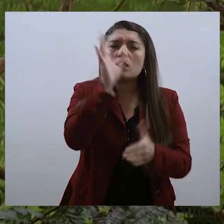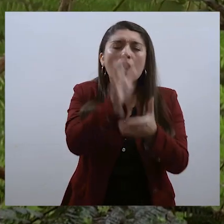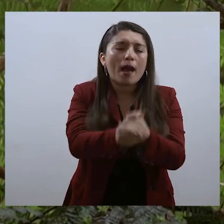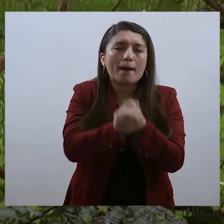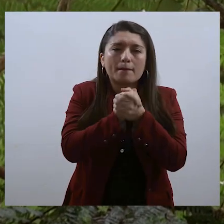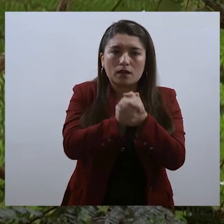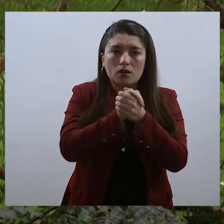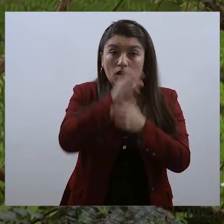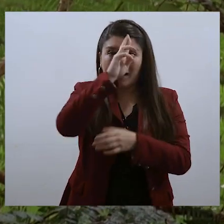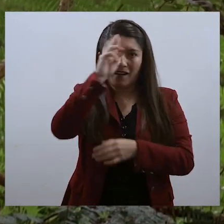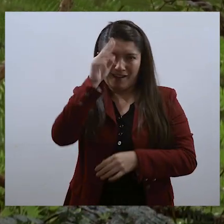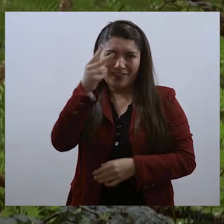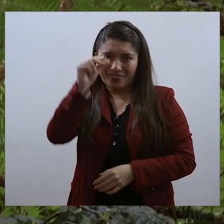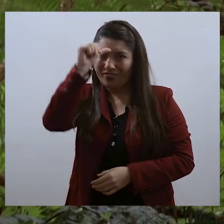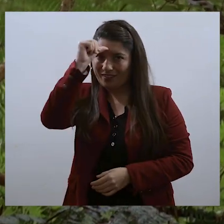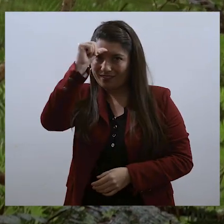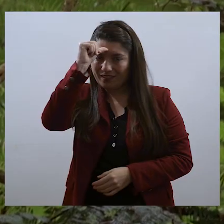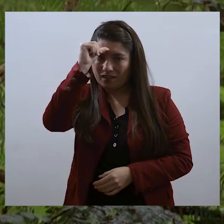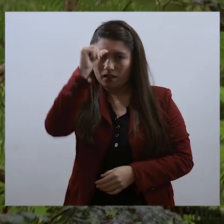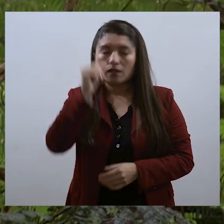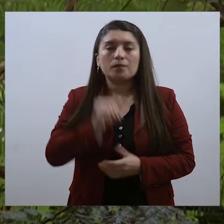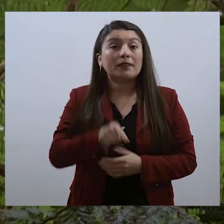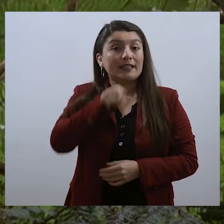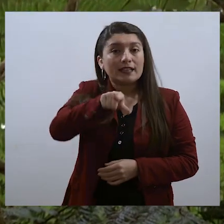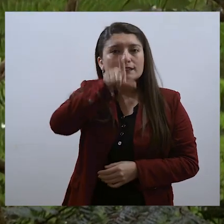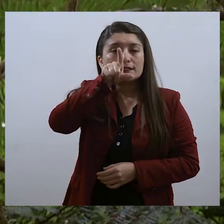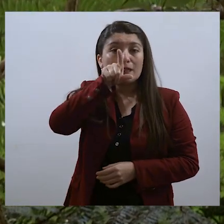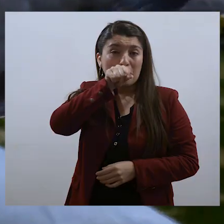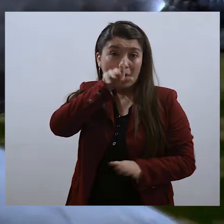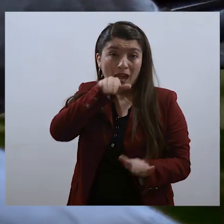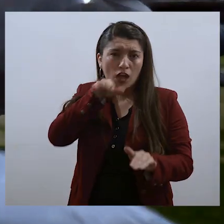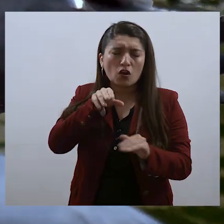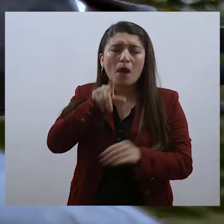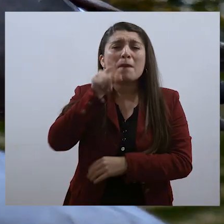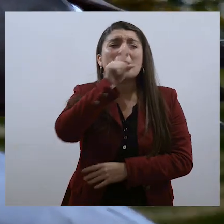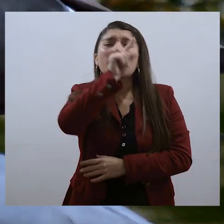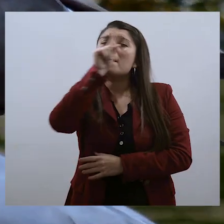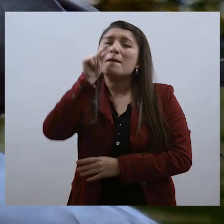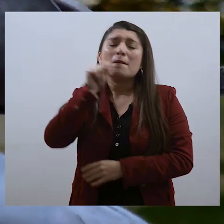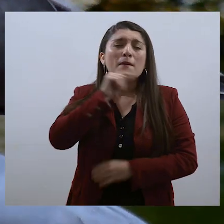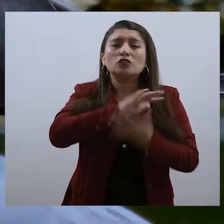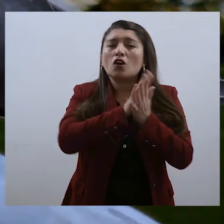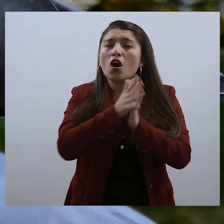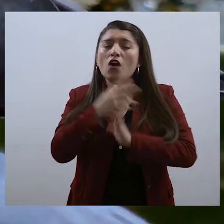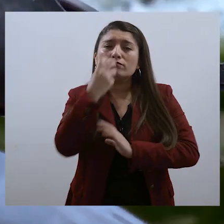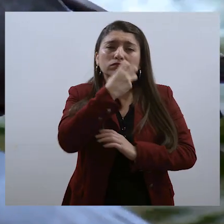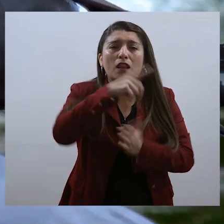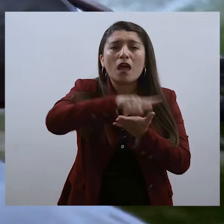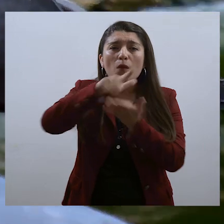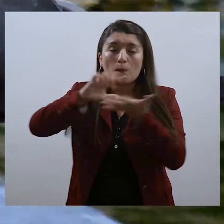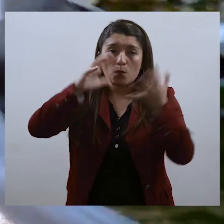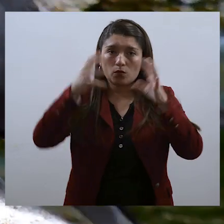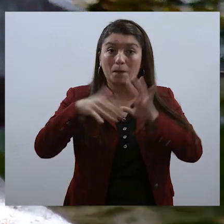rey de la India. Y este pájaro habla todos los idiomas del mundo